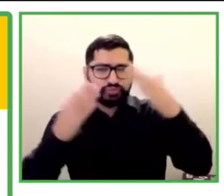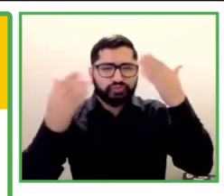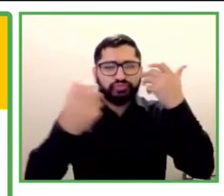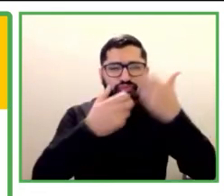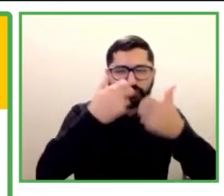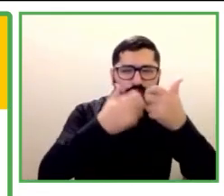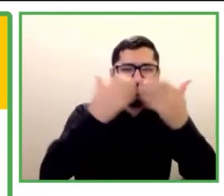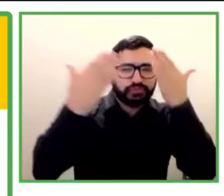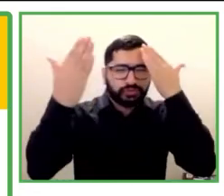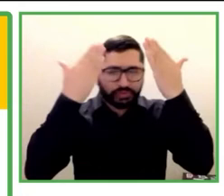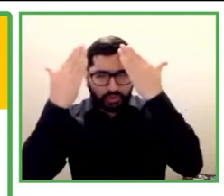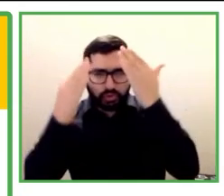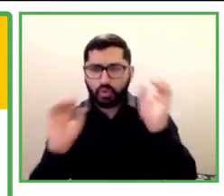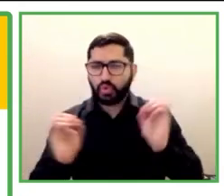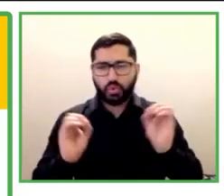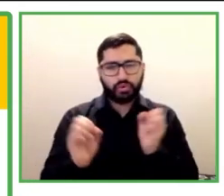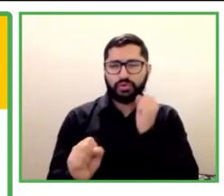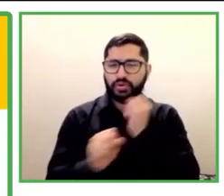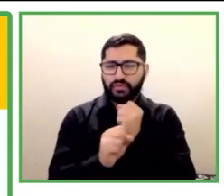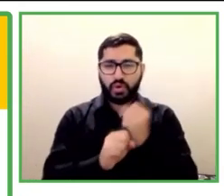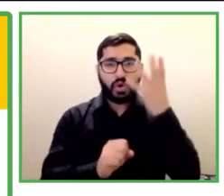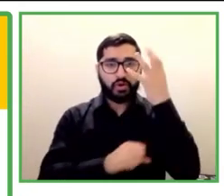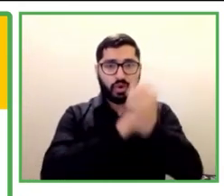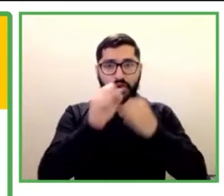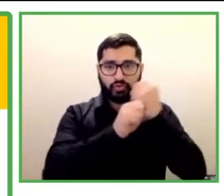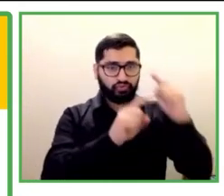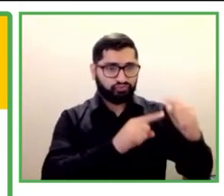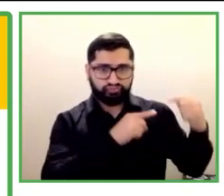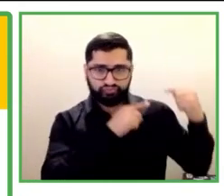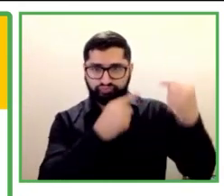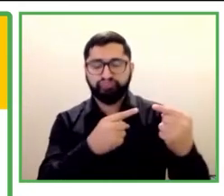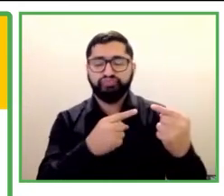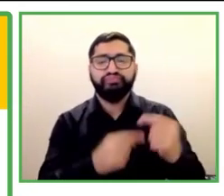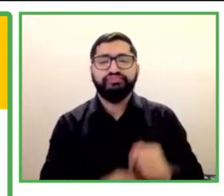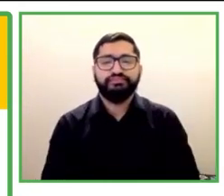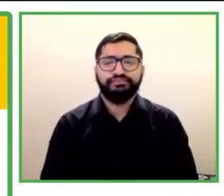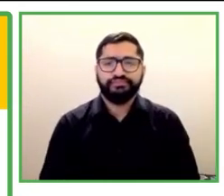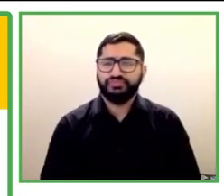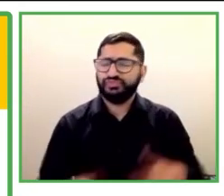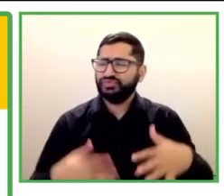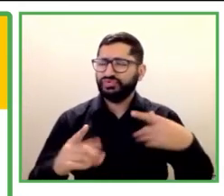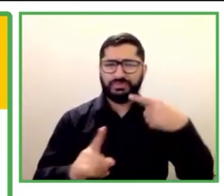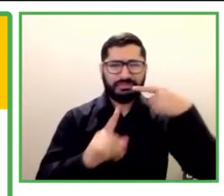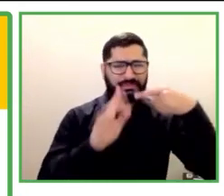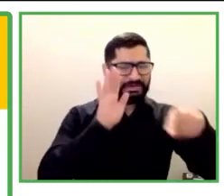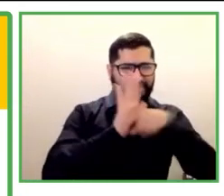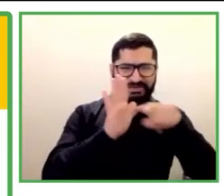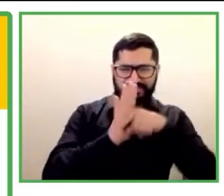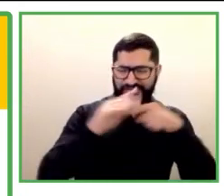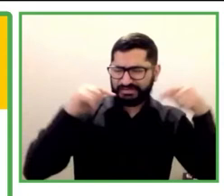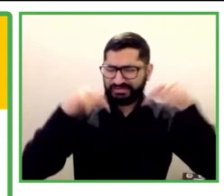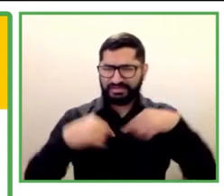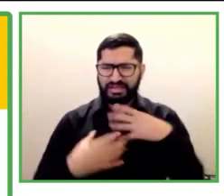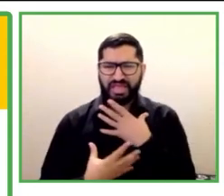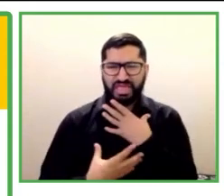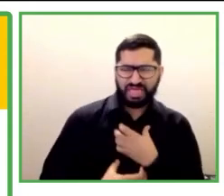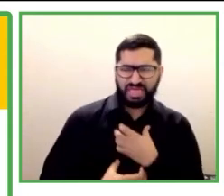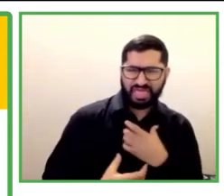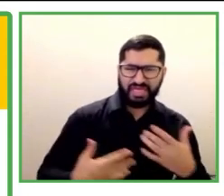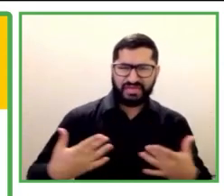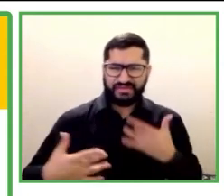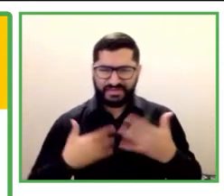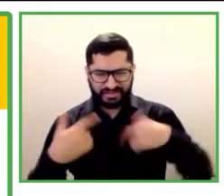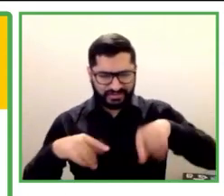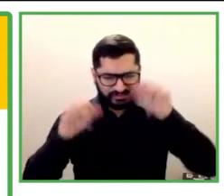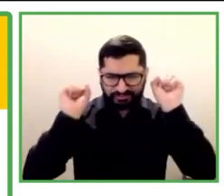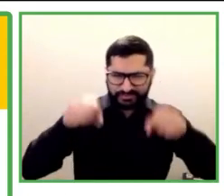extremadamente frustrado por este tema. Nosotros empezamos a trabajar con él en Capgemini como